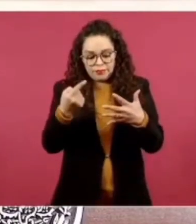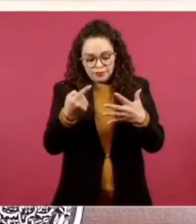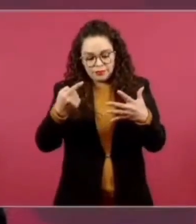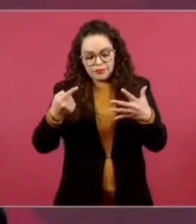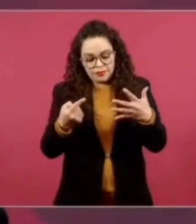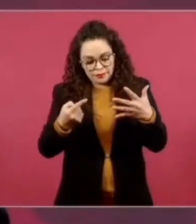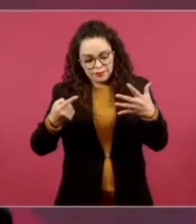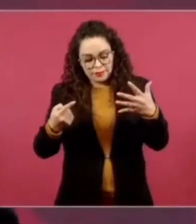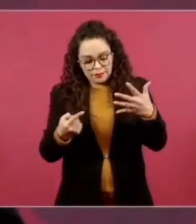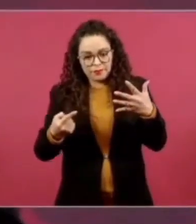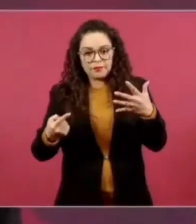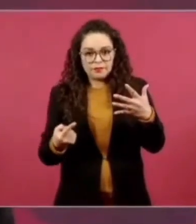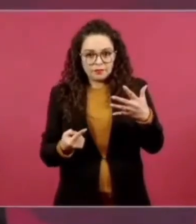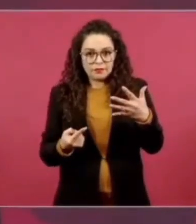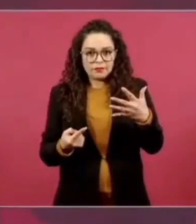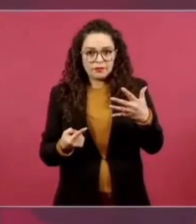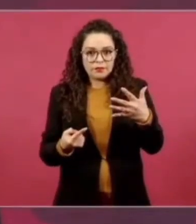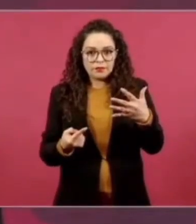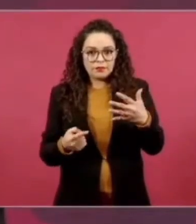que debe permanecer.